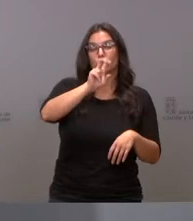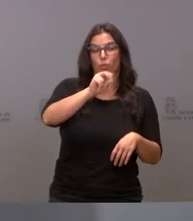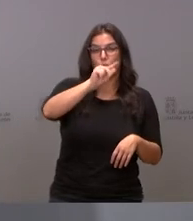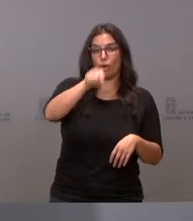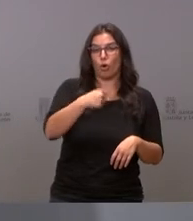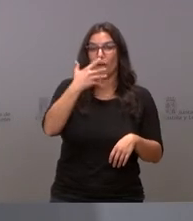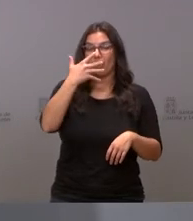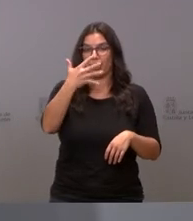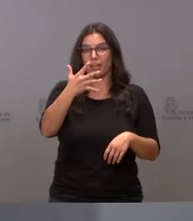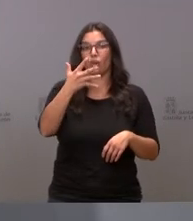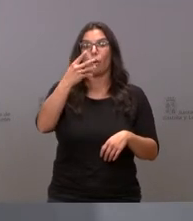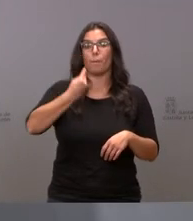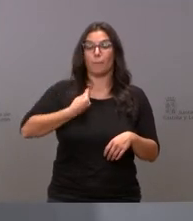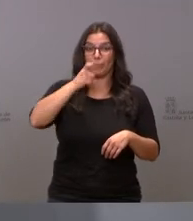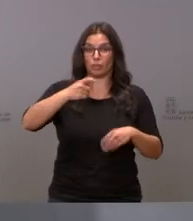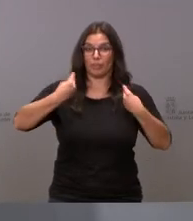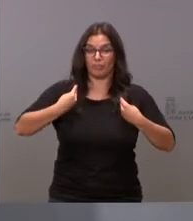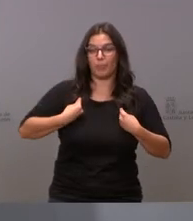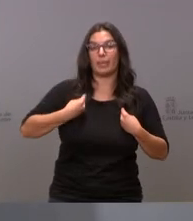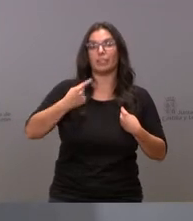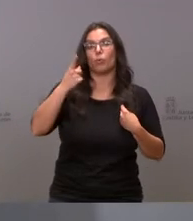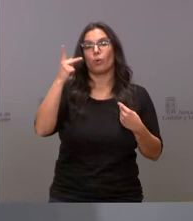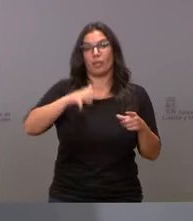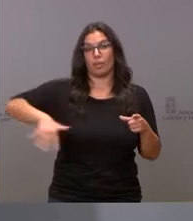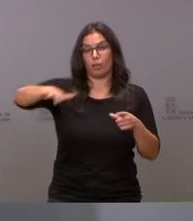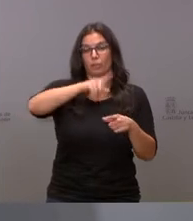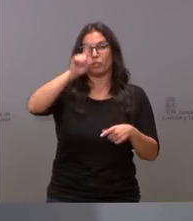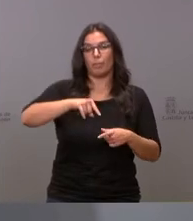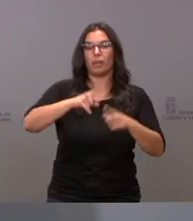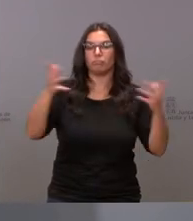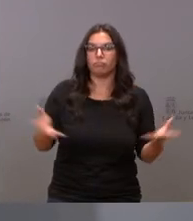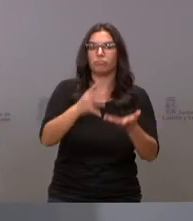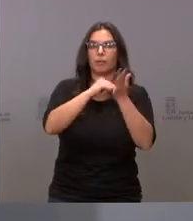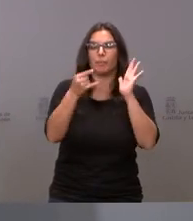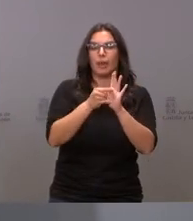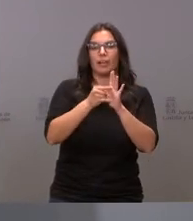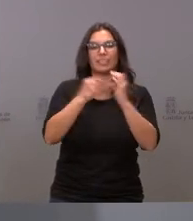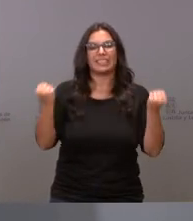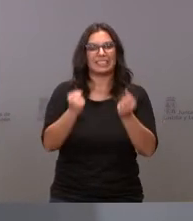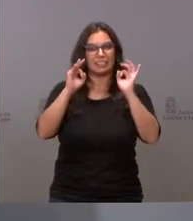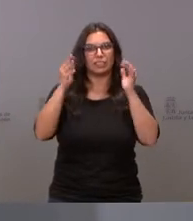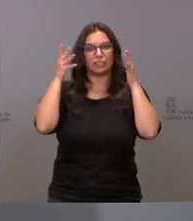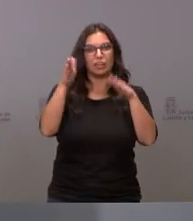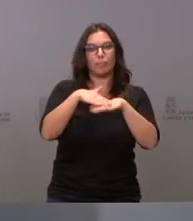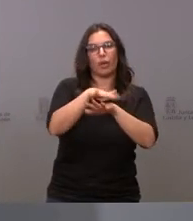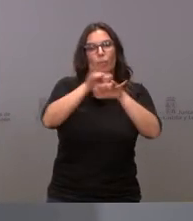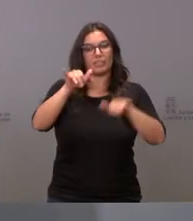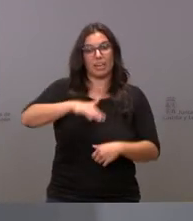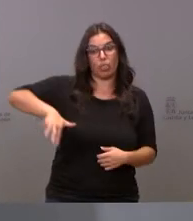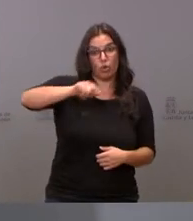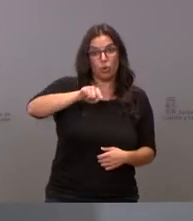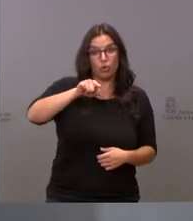habitantes por kilómetro así como velará por el desarrollo de planes de acción concretos que permitan contrarrestar en dichas zonas